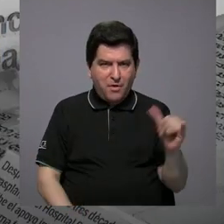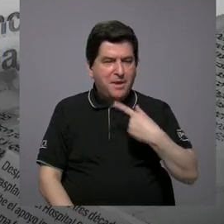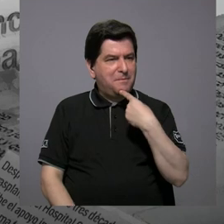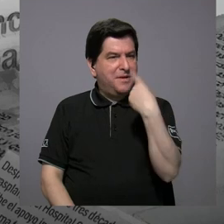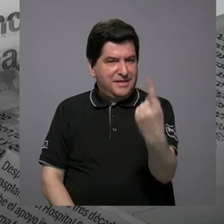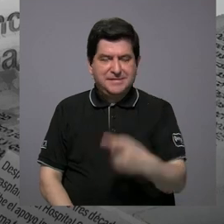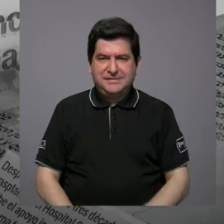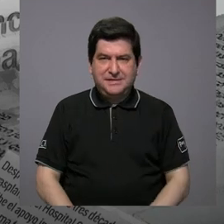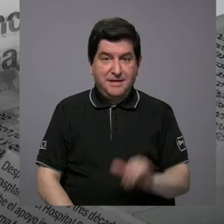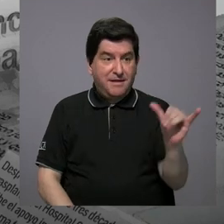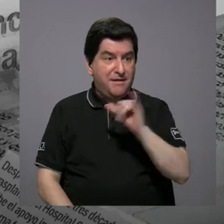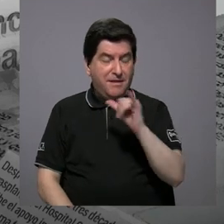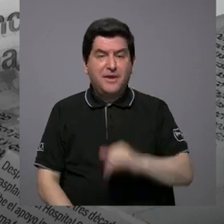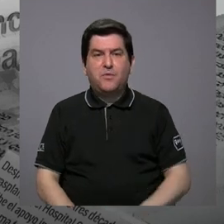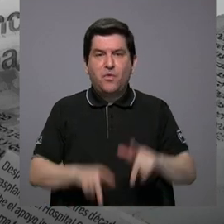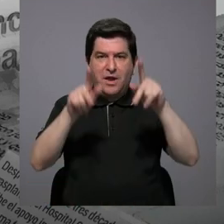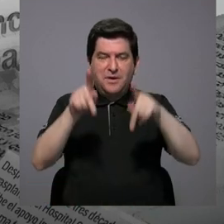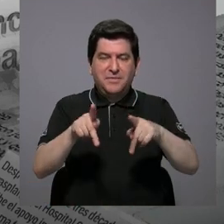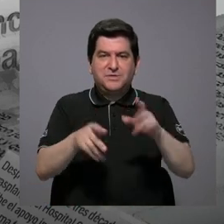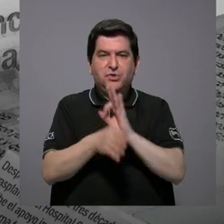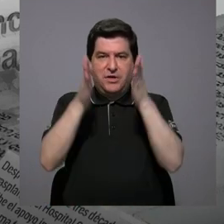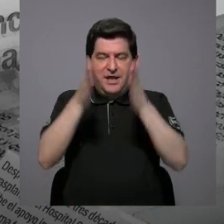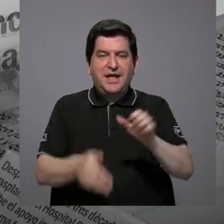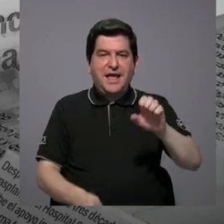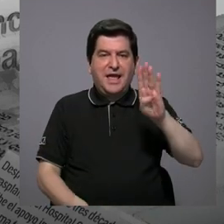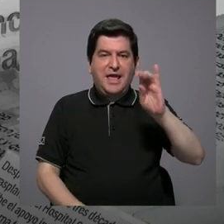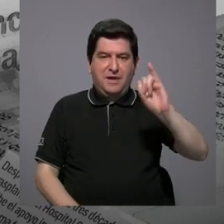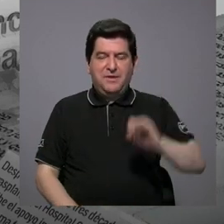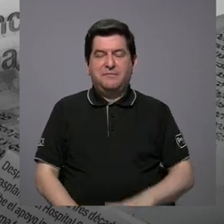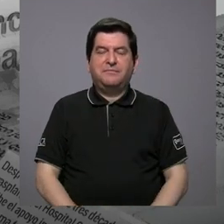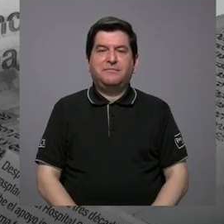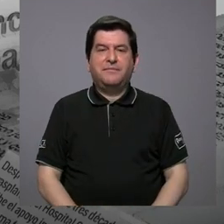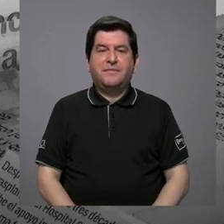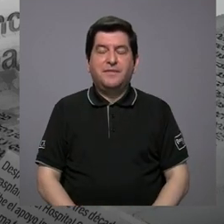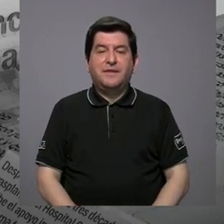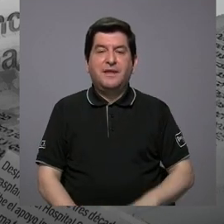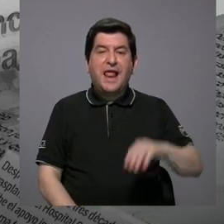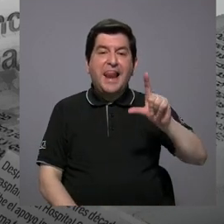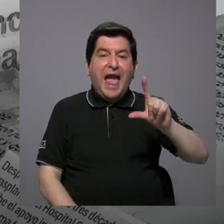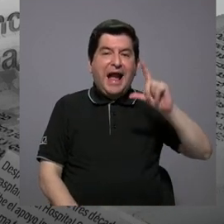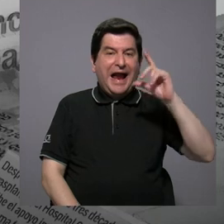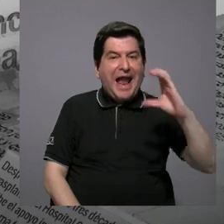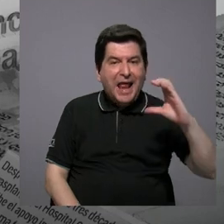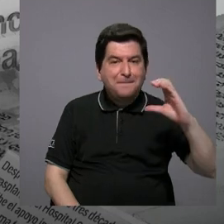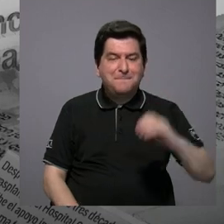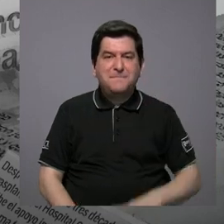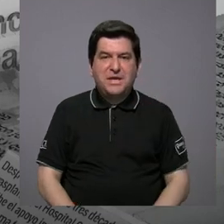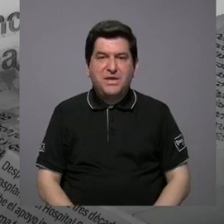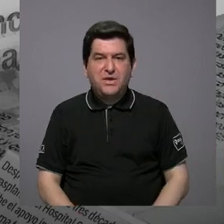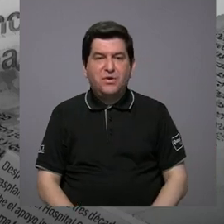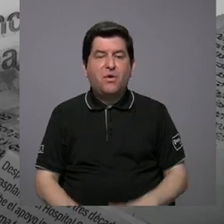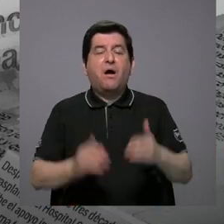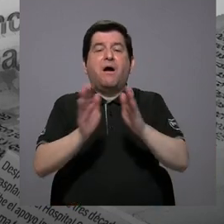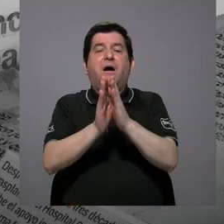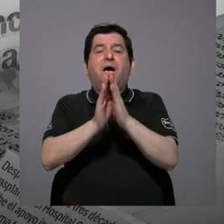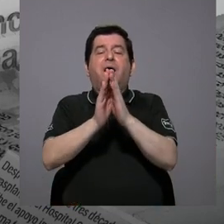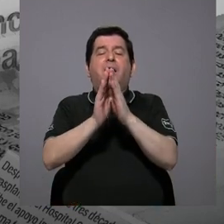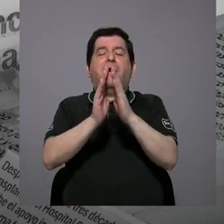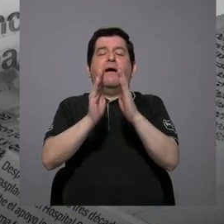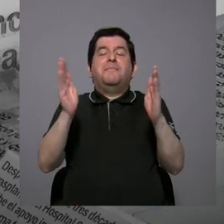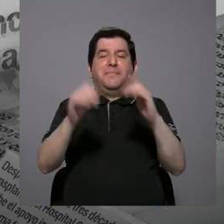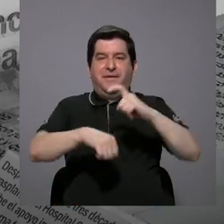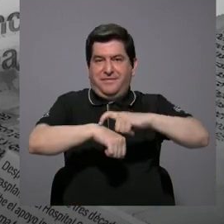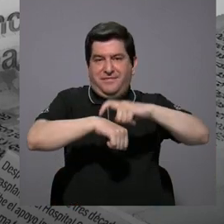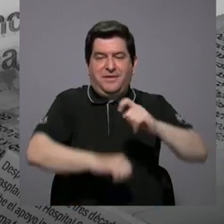lo han dicho y lo han dicho los mismos de Evi, que es que la Carpio lo están extendiendo un poquito